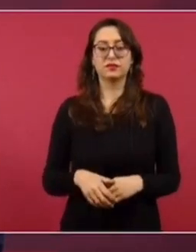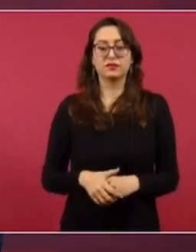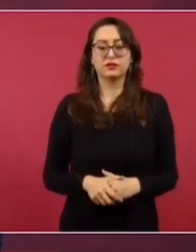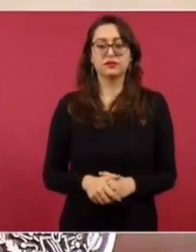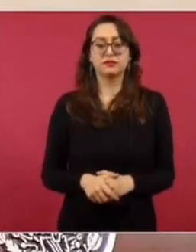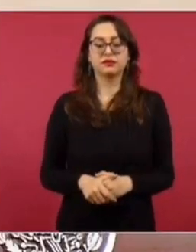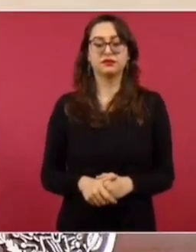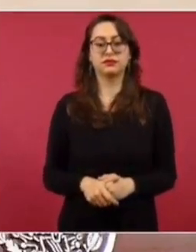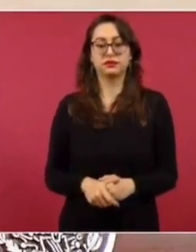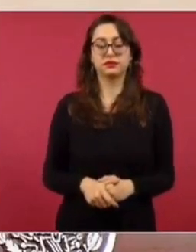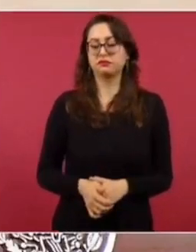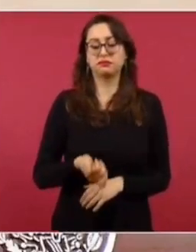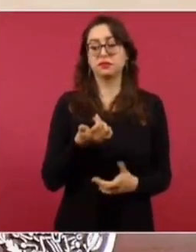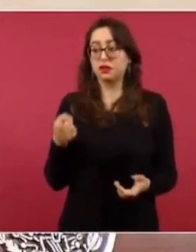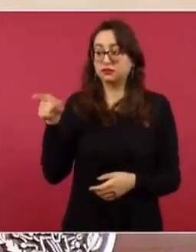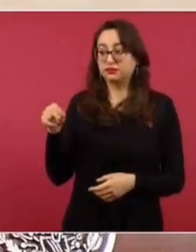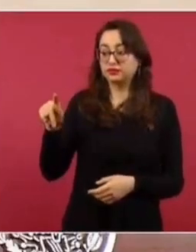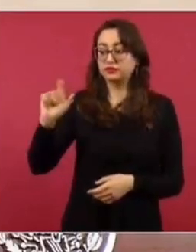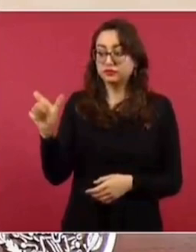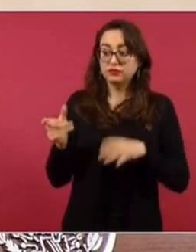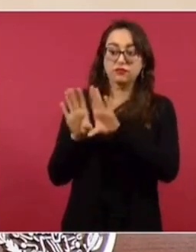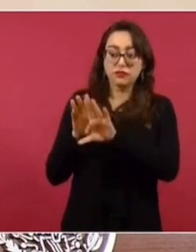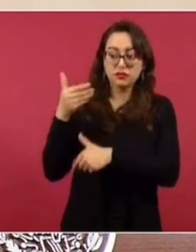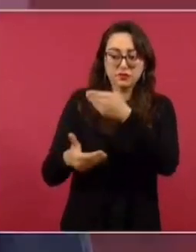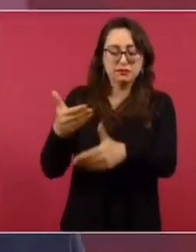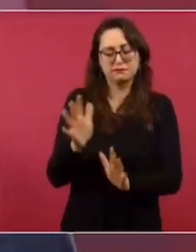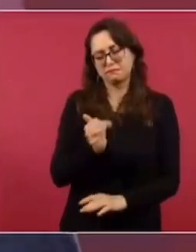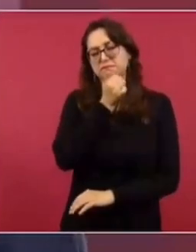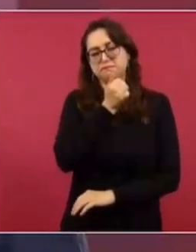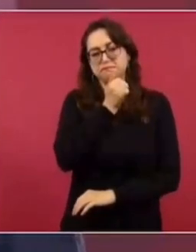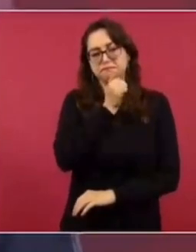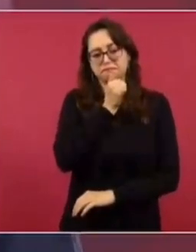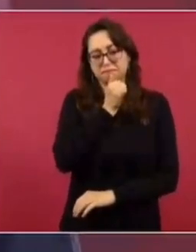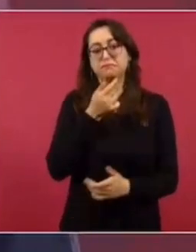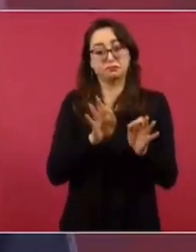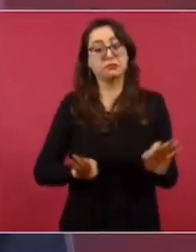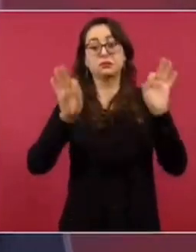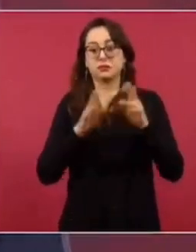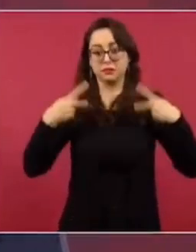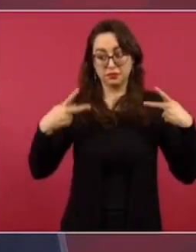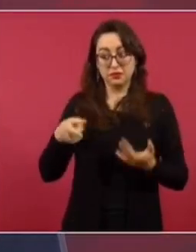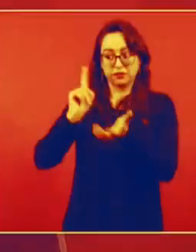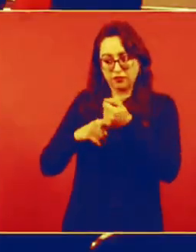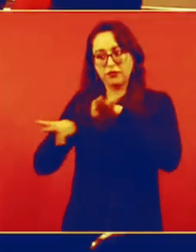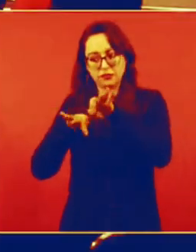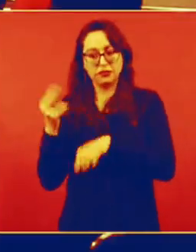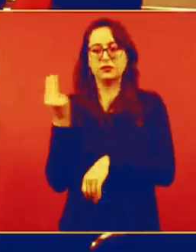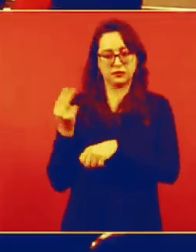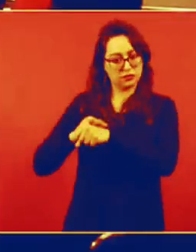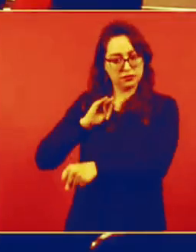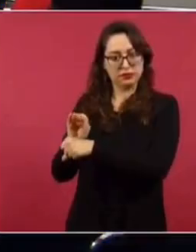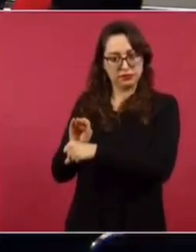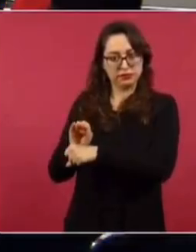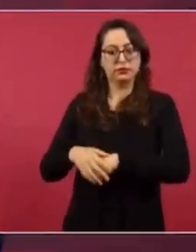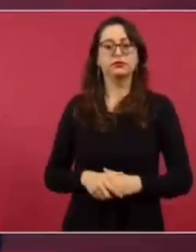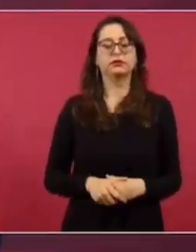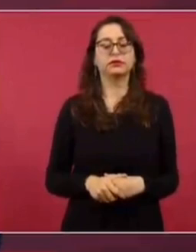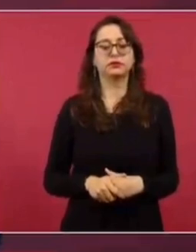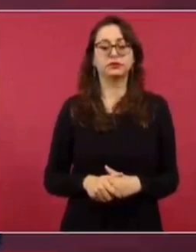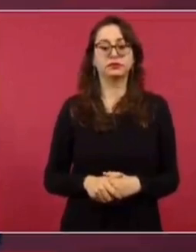se van a reunir, pero desde luego se protege a todos los trabajadores, ya que no existe eso.